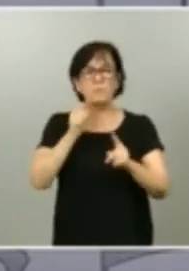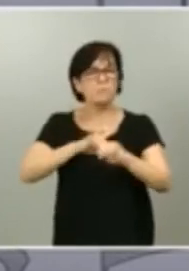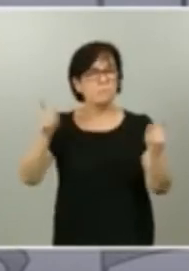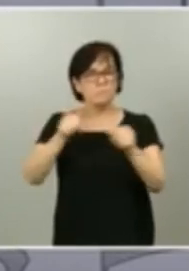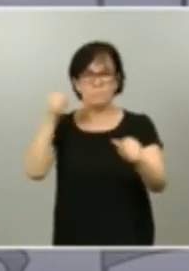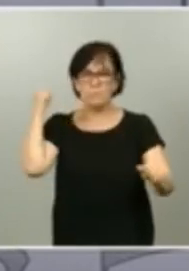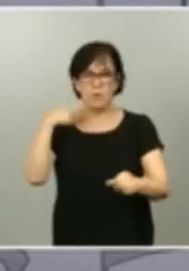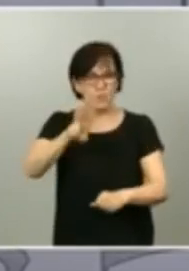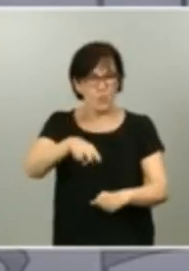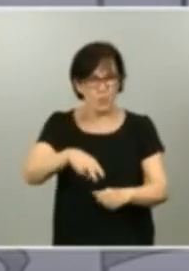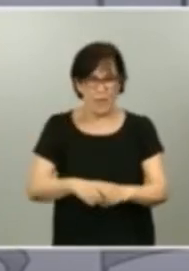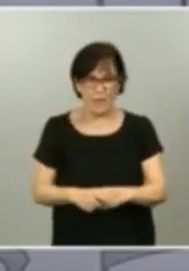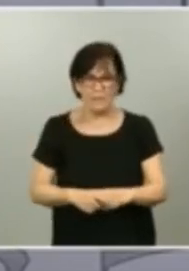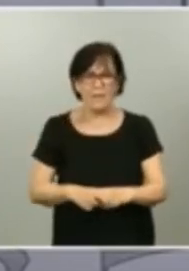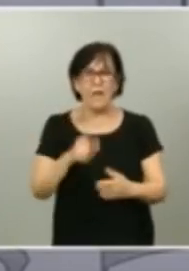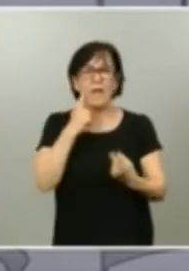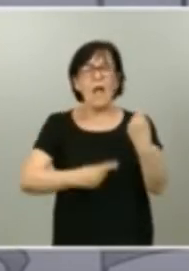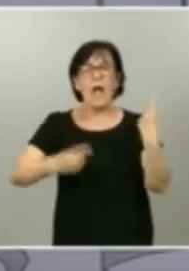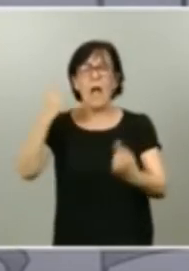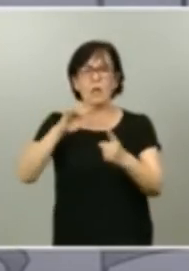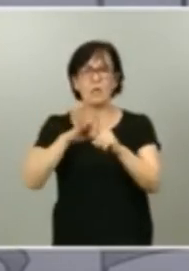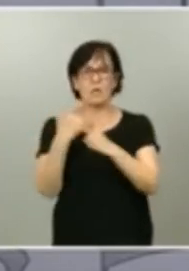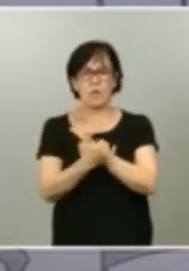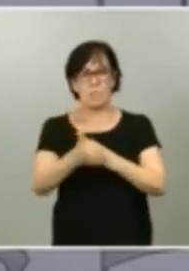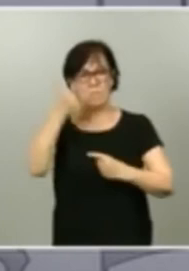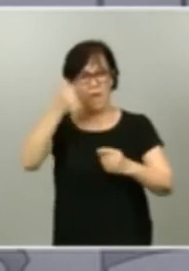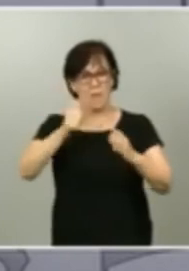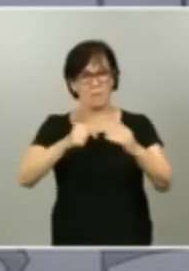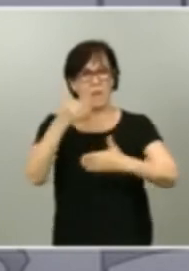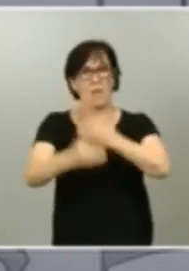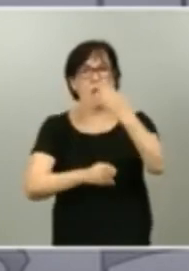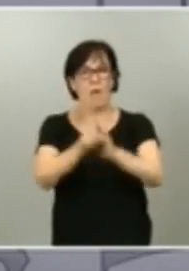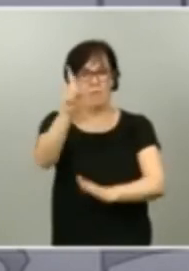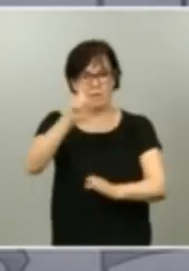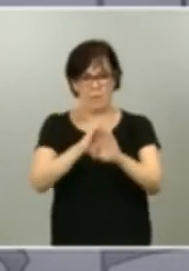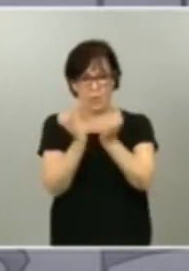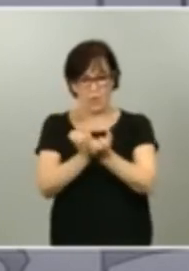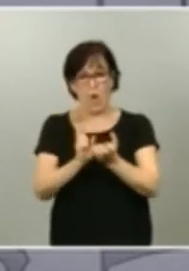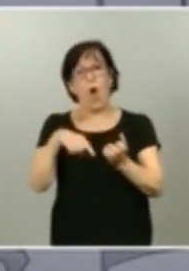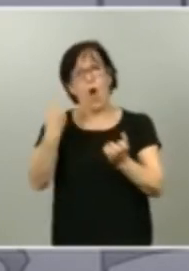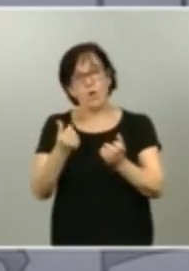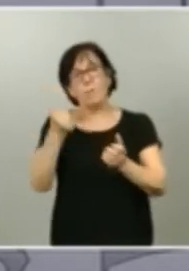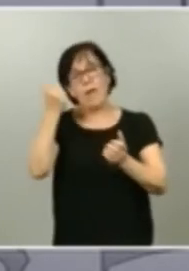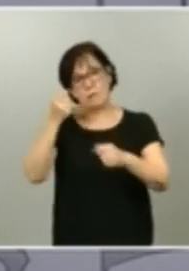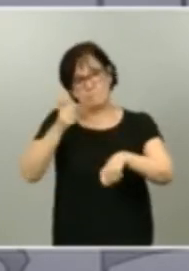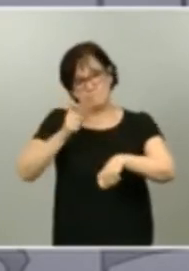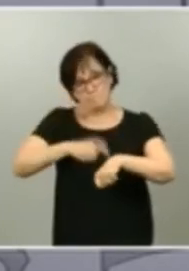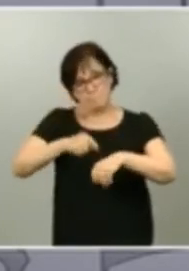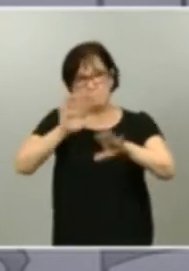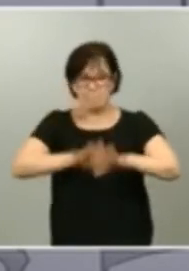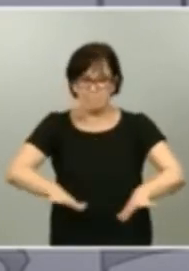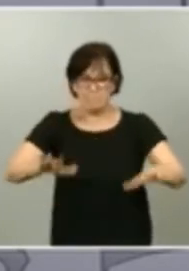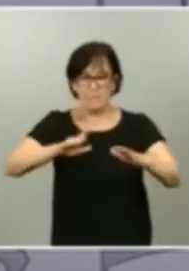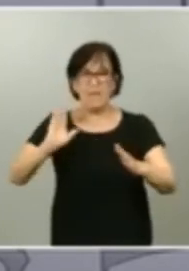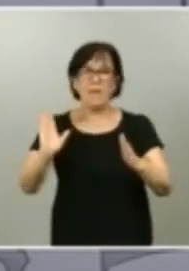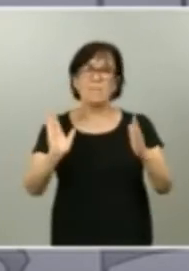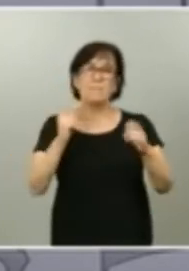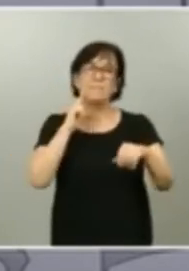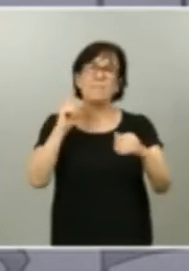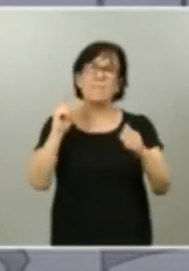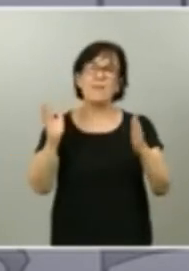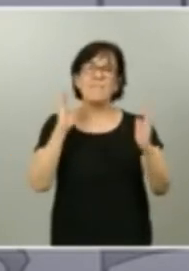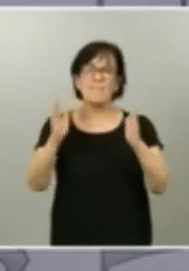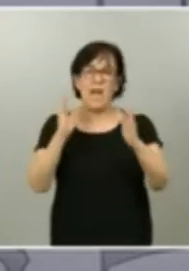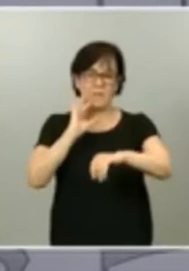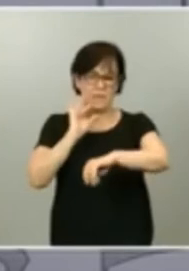algunos se sitúan entre los más avanzados del mundo otros precisarán más tiempo para llegar a la fase clínica pero los científicos españoles